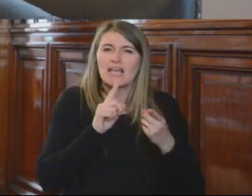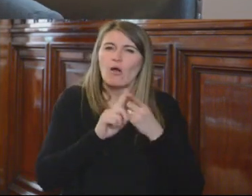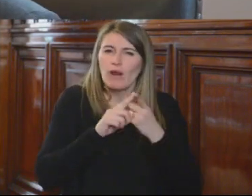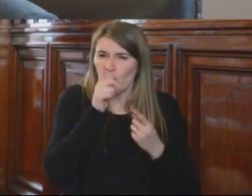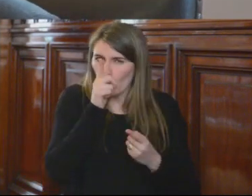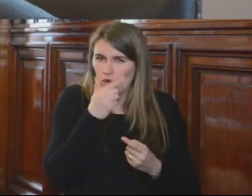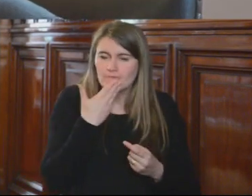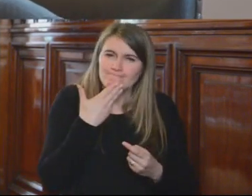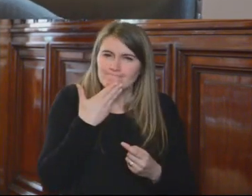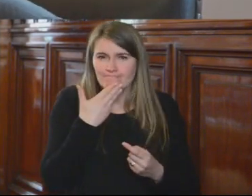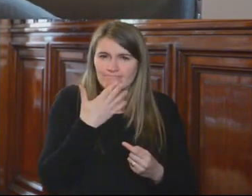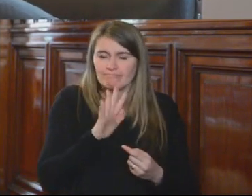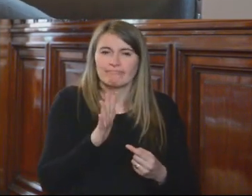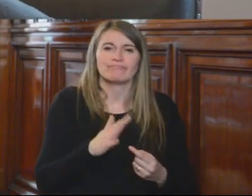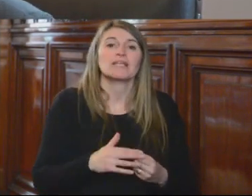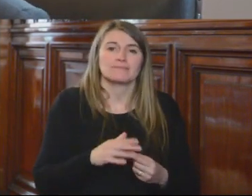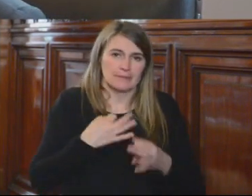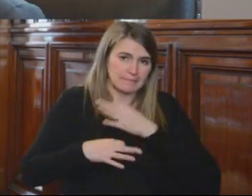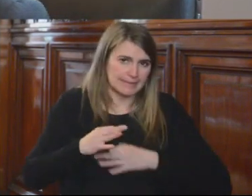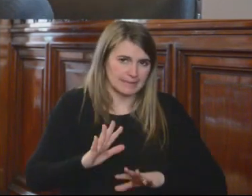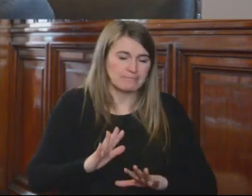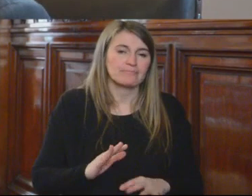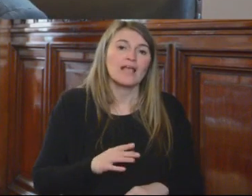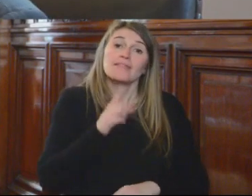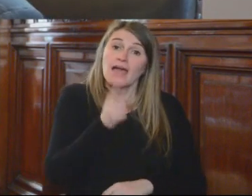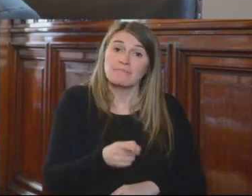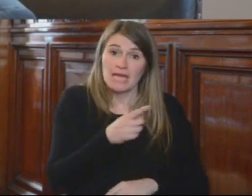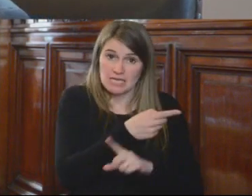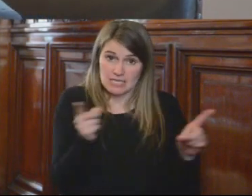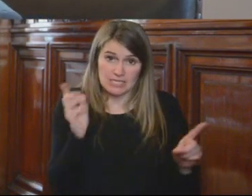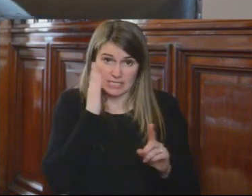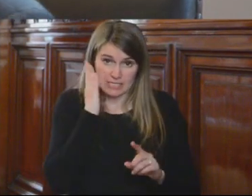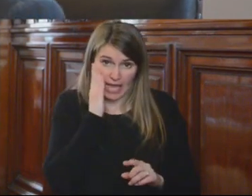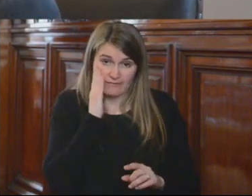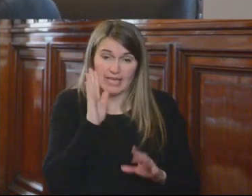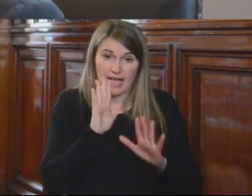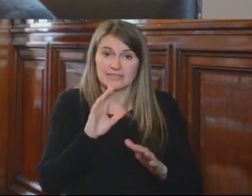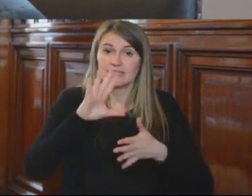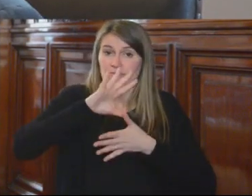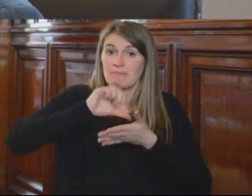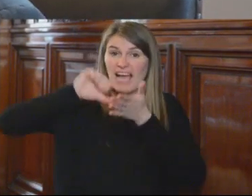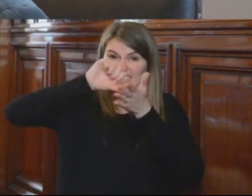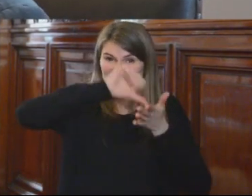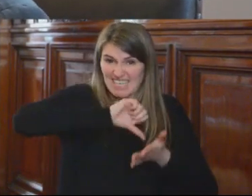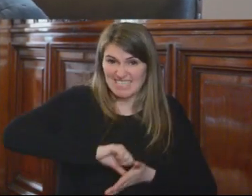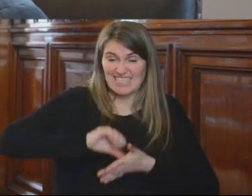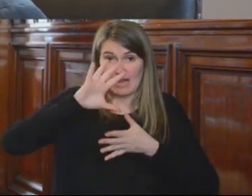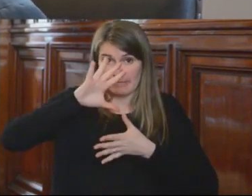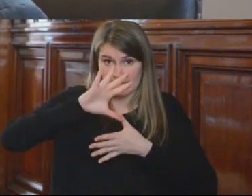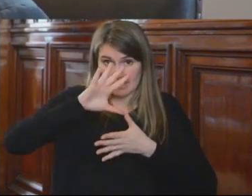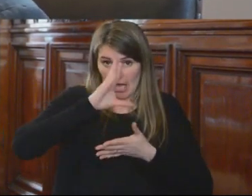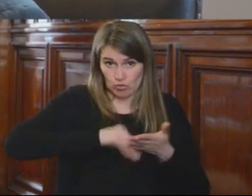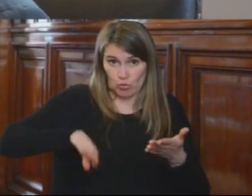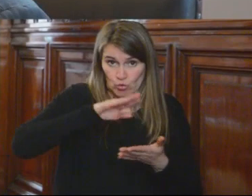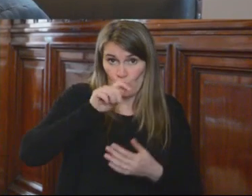Y bueno, como es de su conocimiento la jurisprudencia interamericana y lo ha reflejado la comisión a